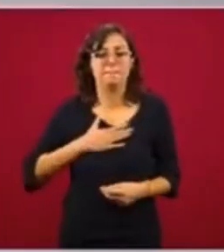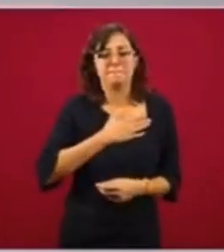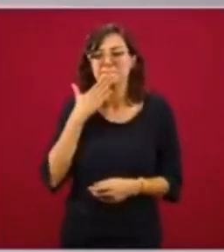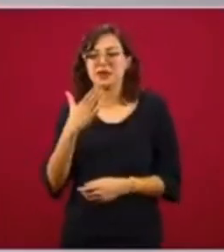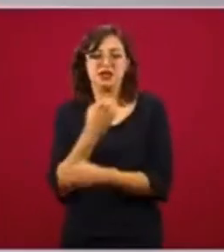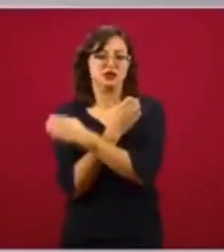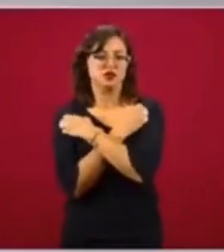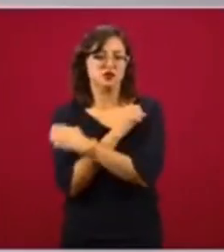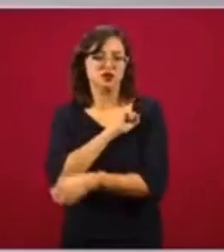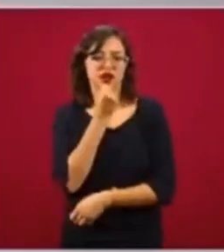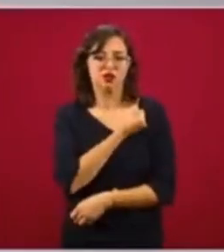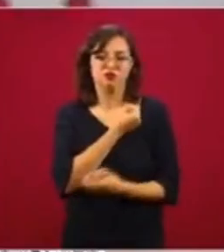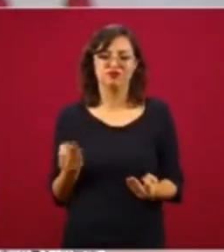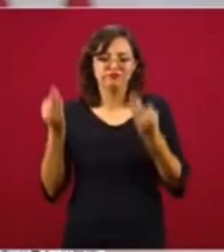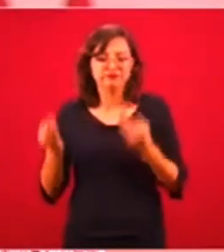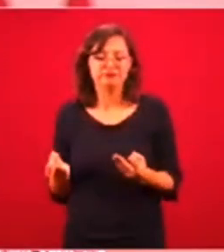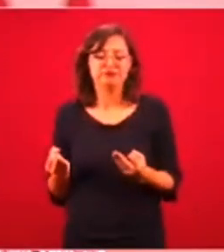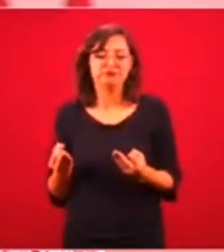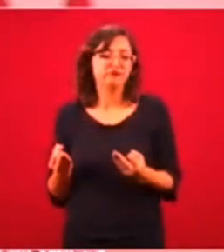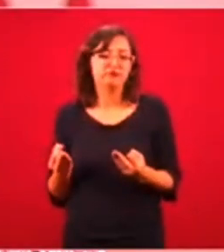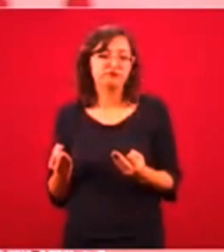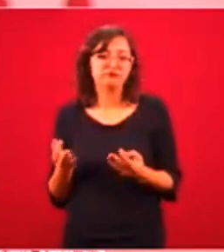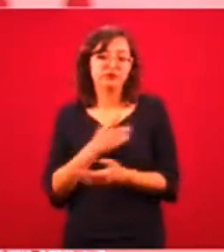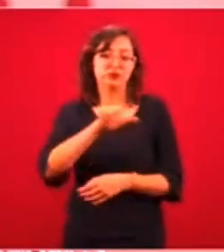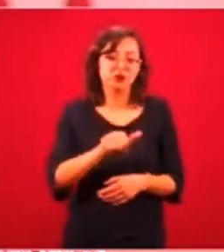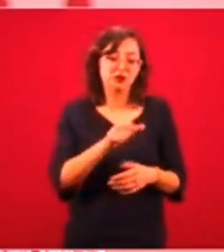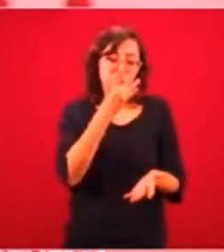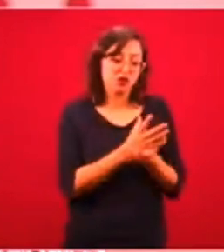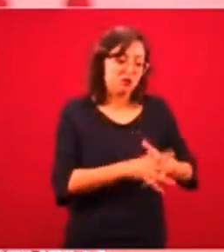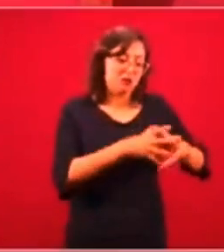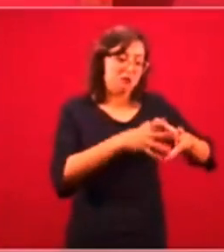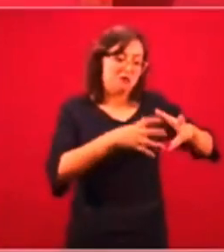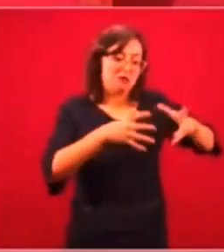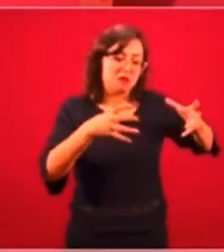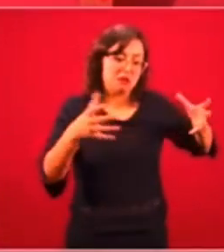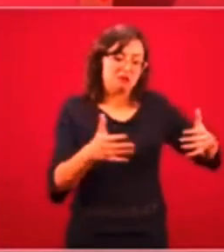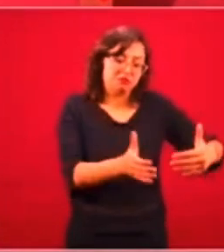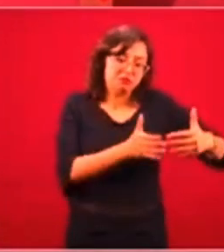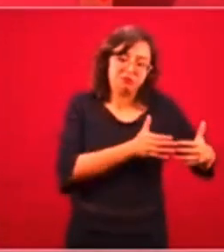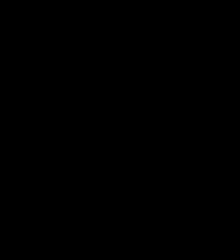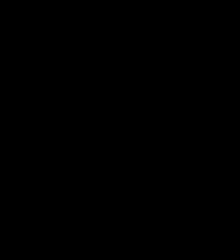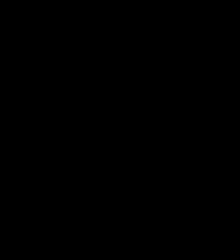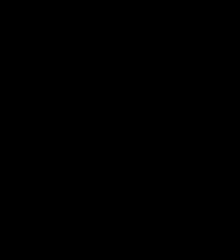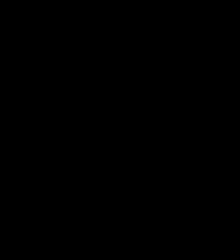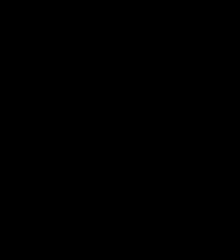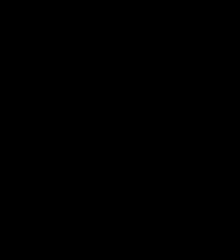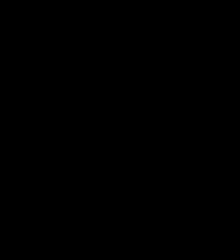tenía que ver con la educación, tenía que ver con la salud. No sólo el producto interno bruto. Los vamos a aportar.